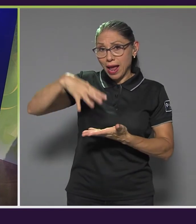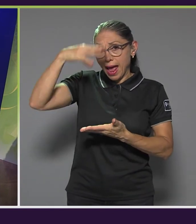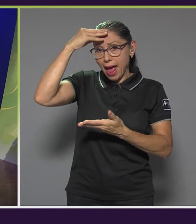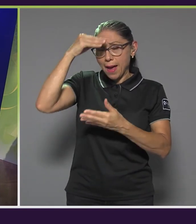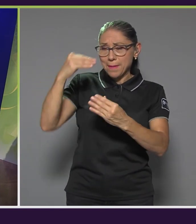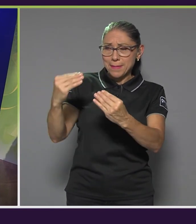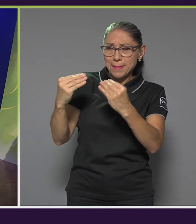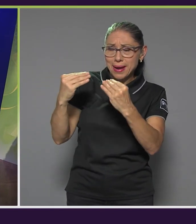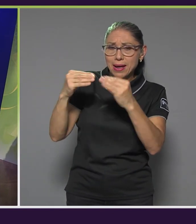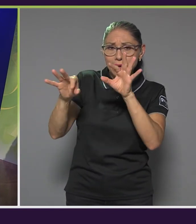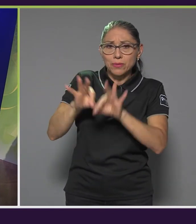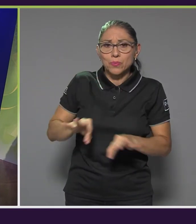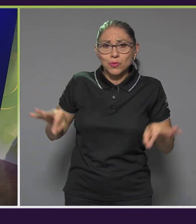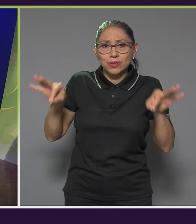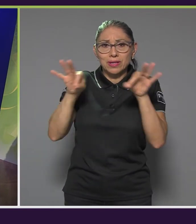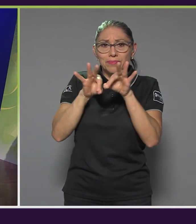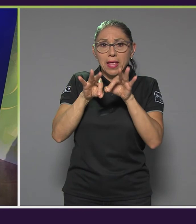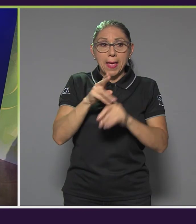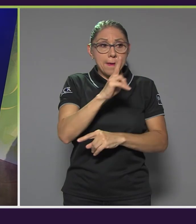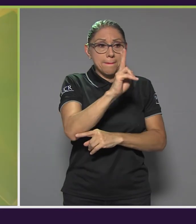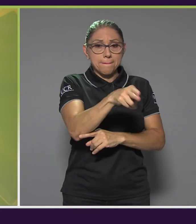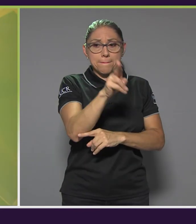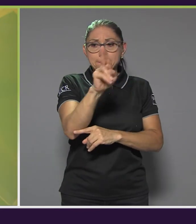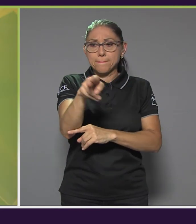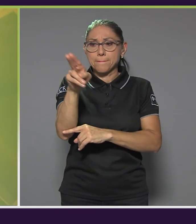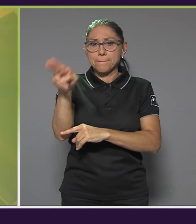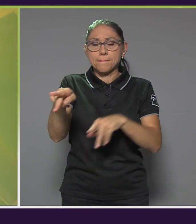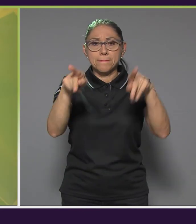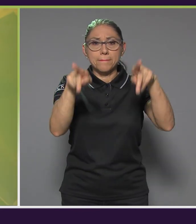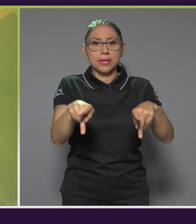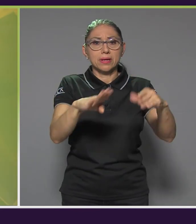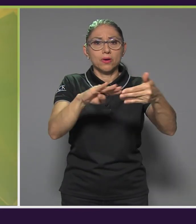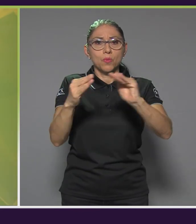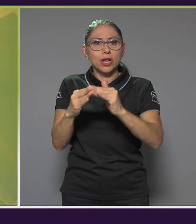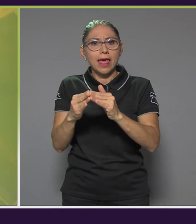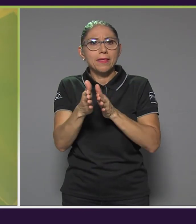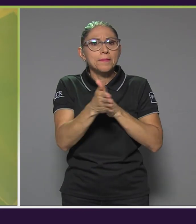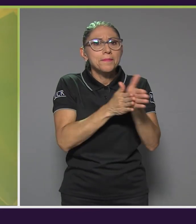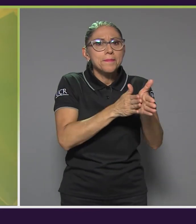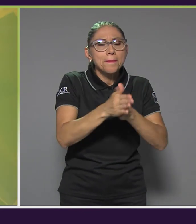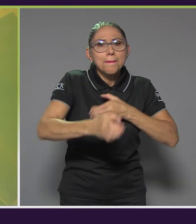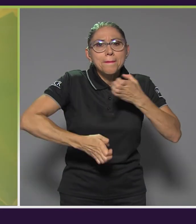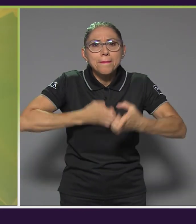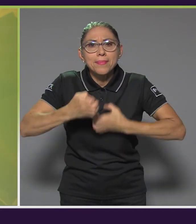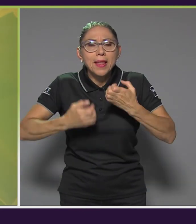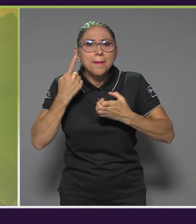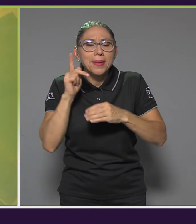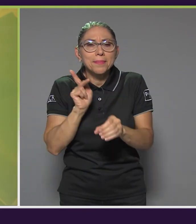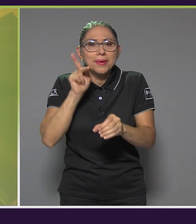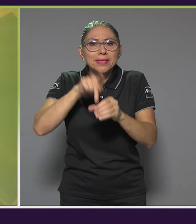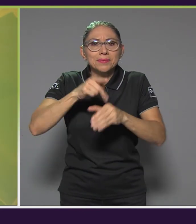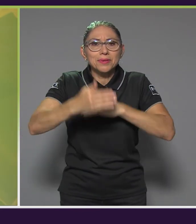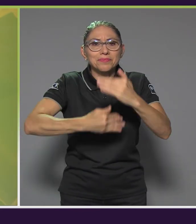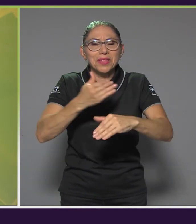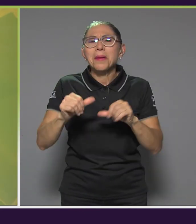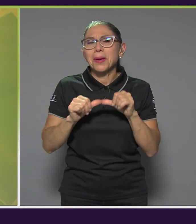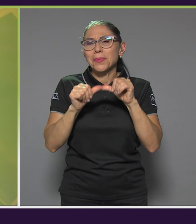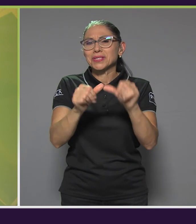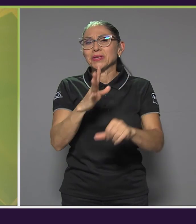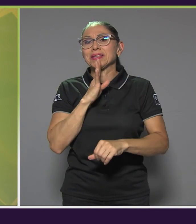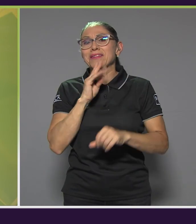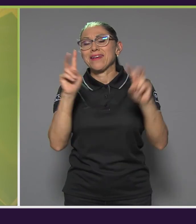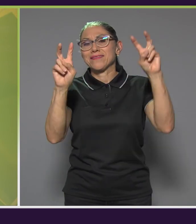El entusiasmo también que tengan las comunidades por participar de estos procesos y vamos a seguir conversando de este tema la próxima